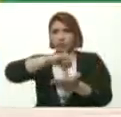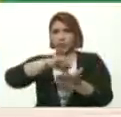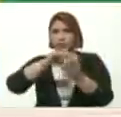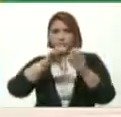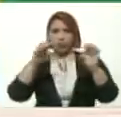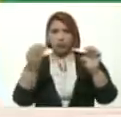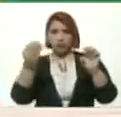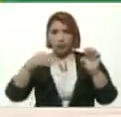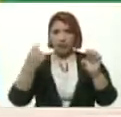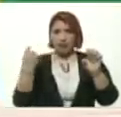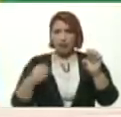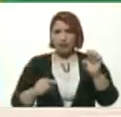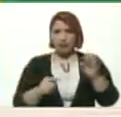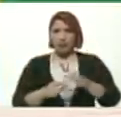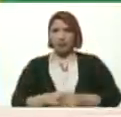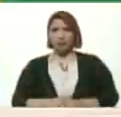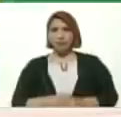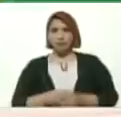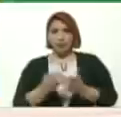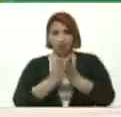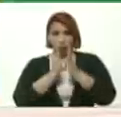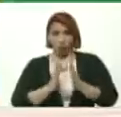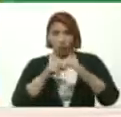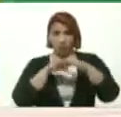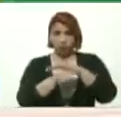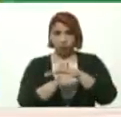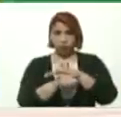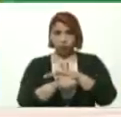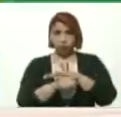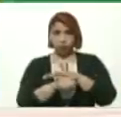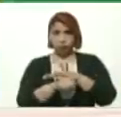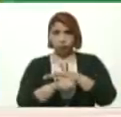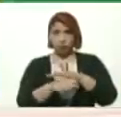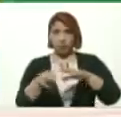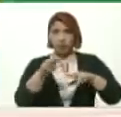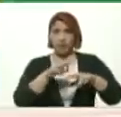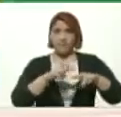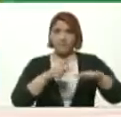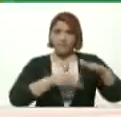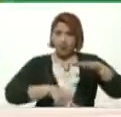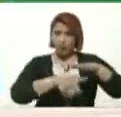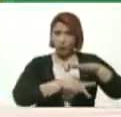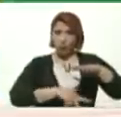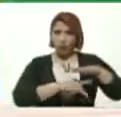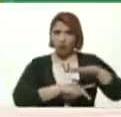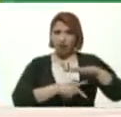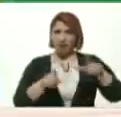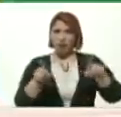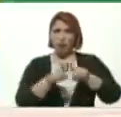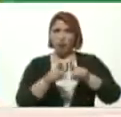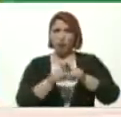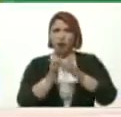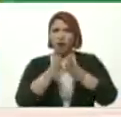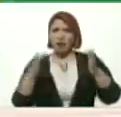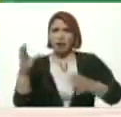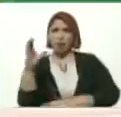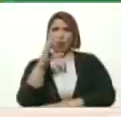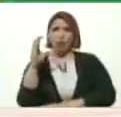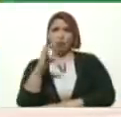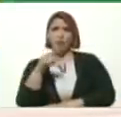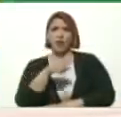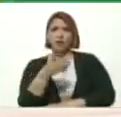además Tiene matrícula Y estudiantes Desde el nivel Inicial Es como la Gran Colombia Es la escuela